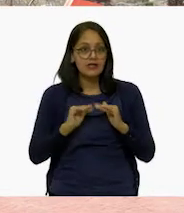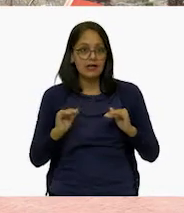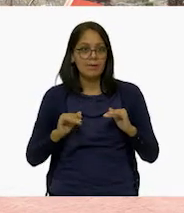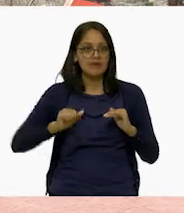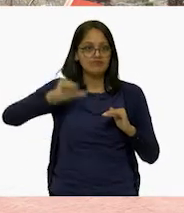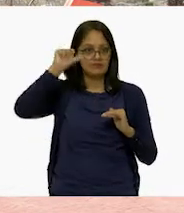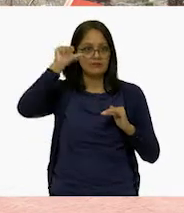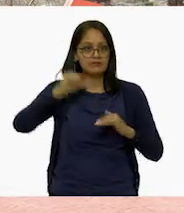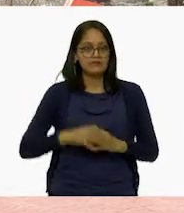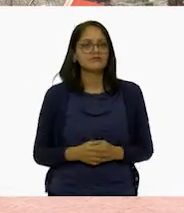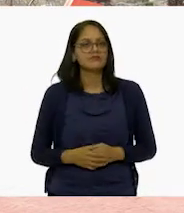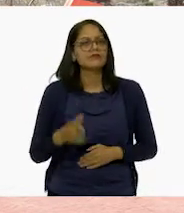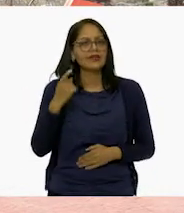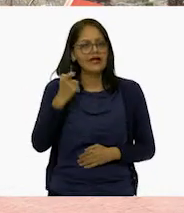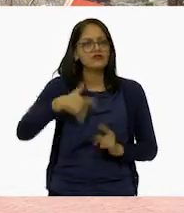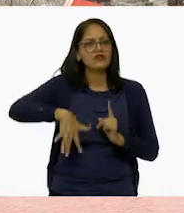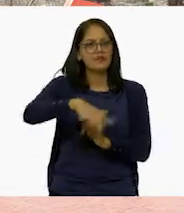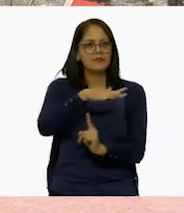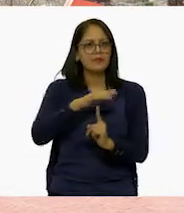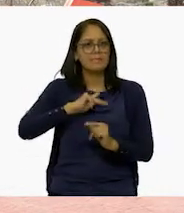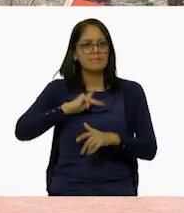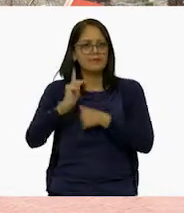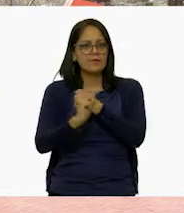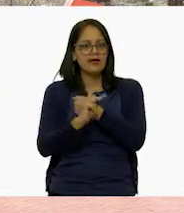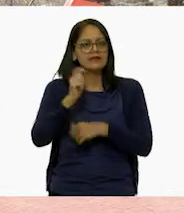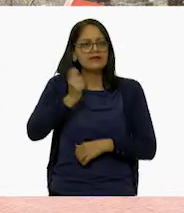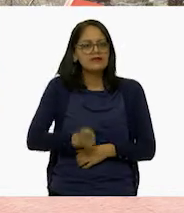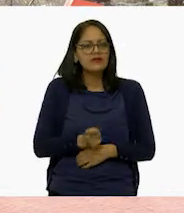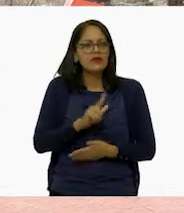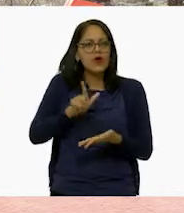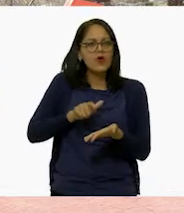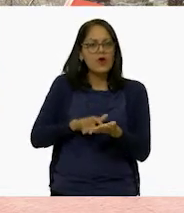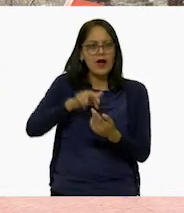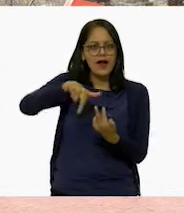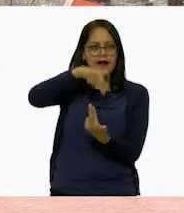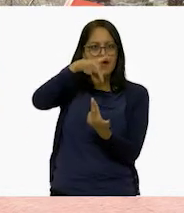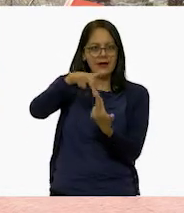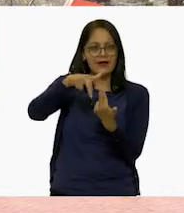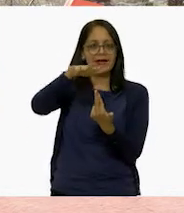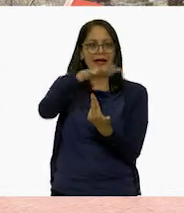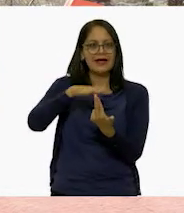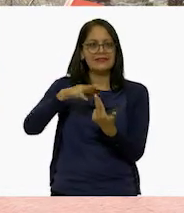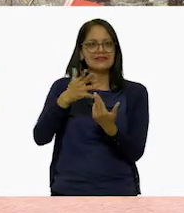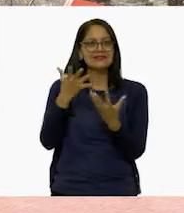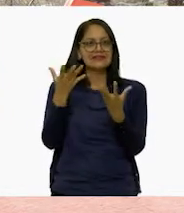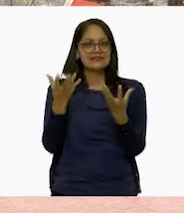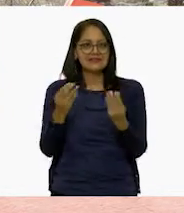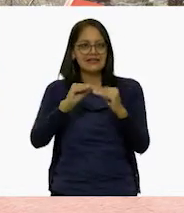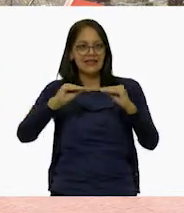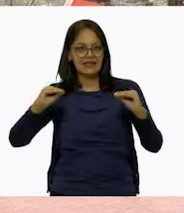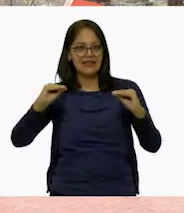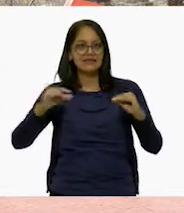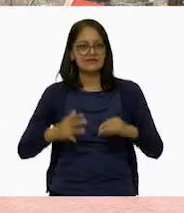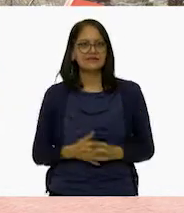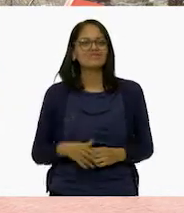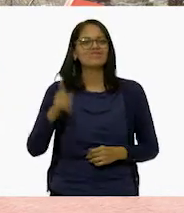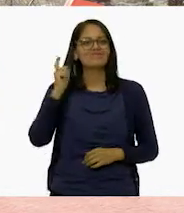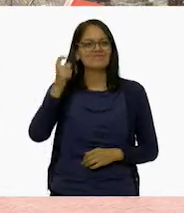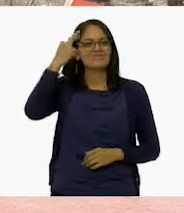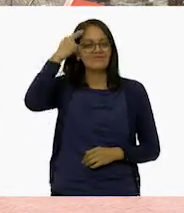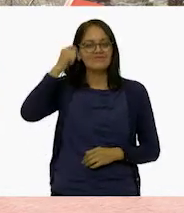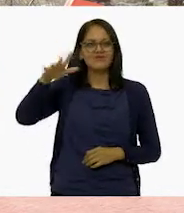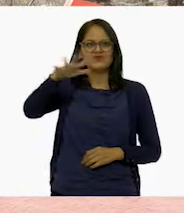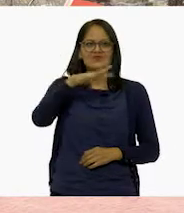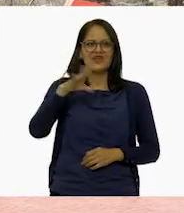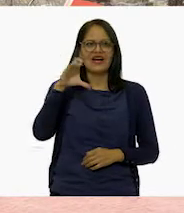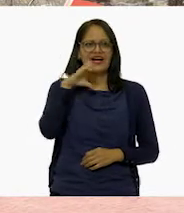Eso, en el contexto de nuestro país, nos ubica en la región semidesértica. ¡Eso explica el calor! Ay,